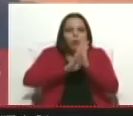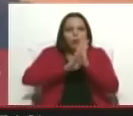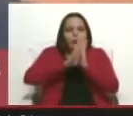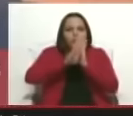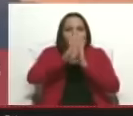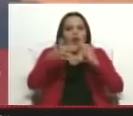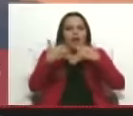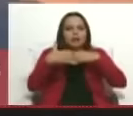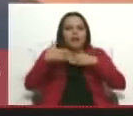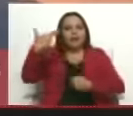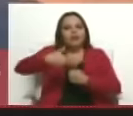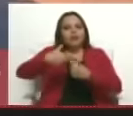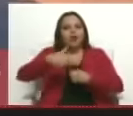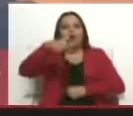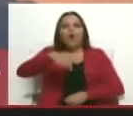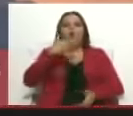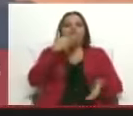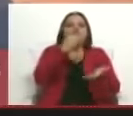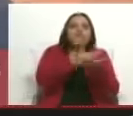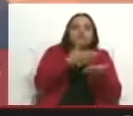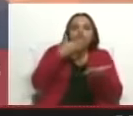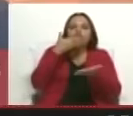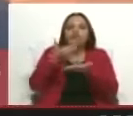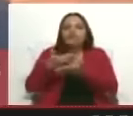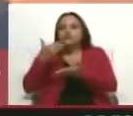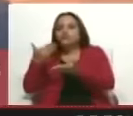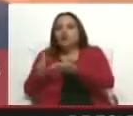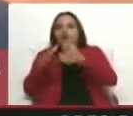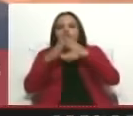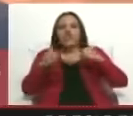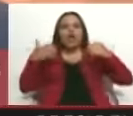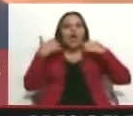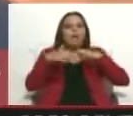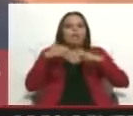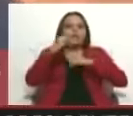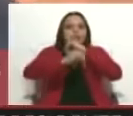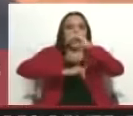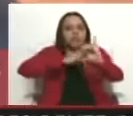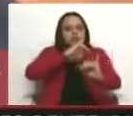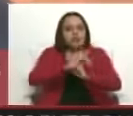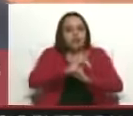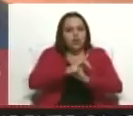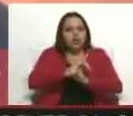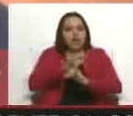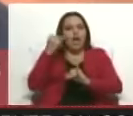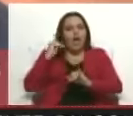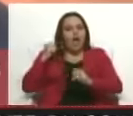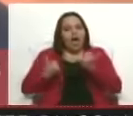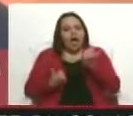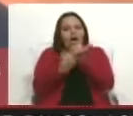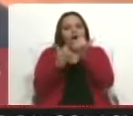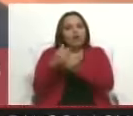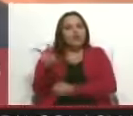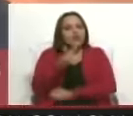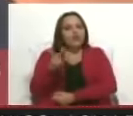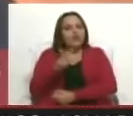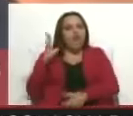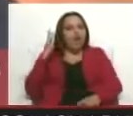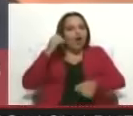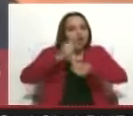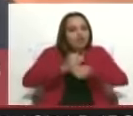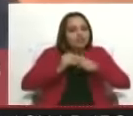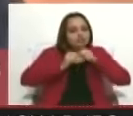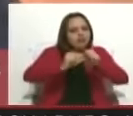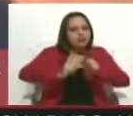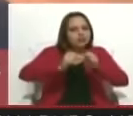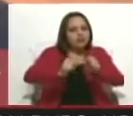Hoy le doy gracias a todas las empresas internacionales, a todas las transnacionales que han confiado en Venezuela, siguen confiando en